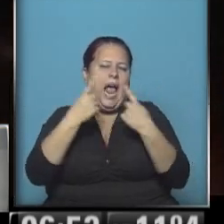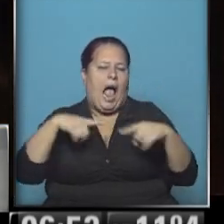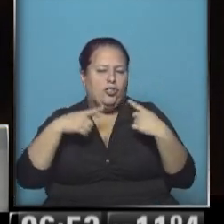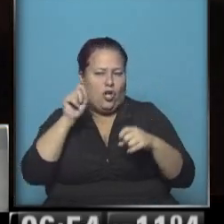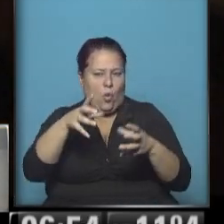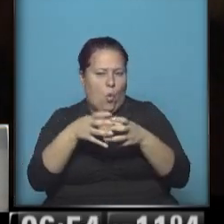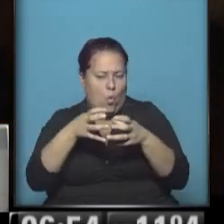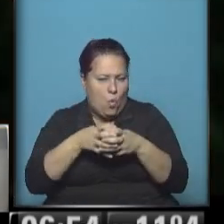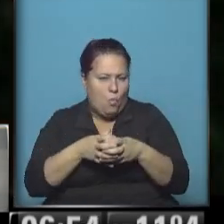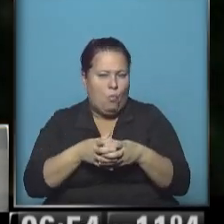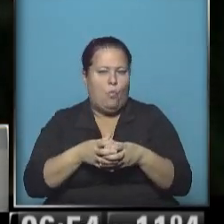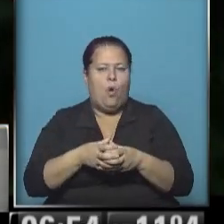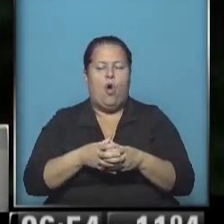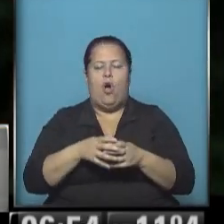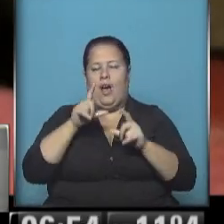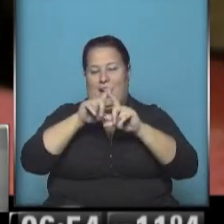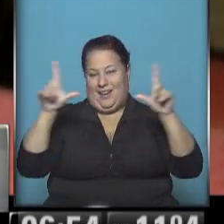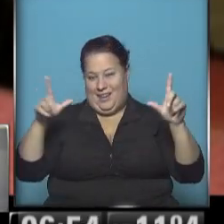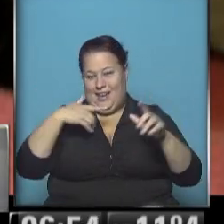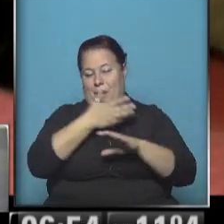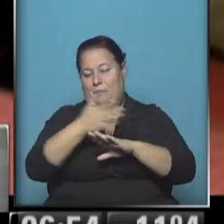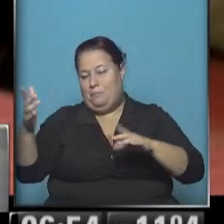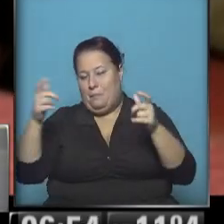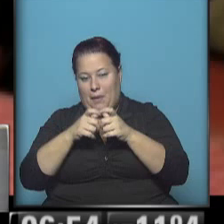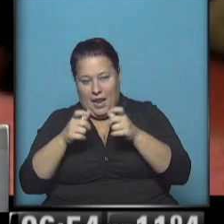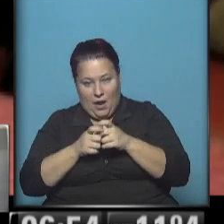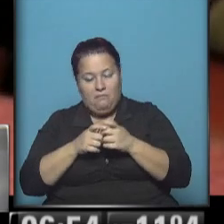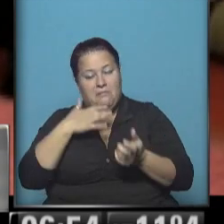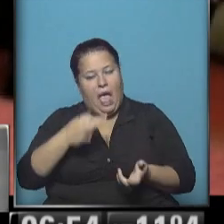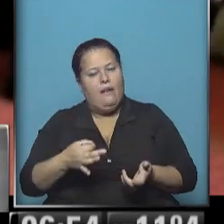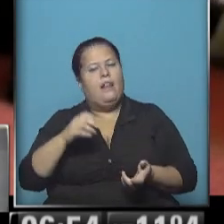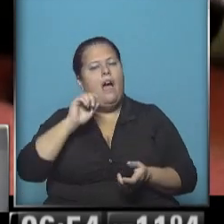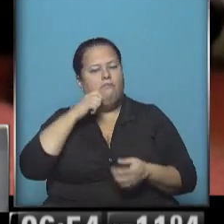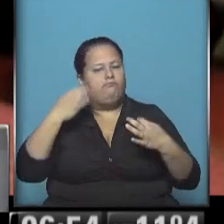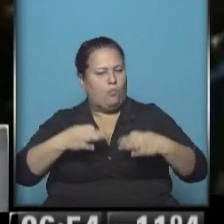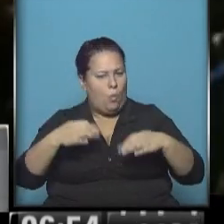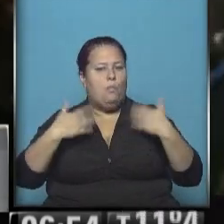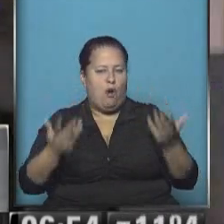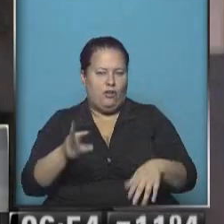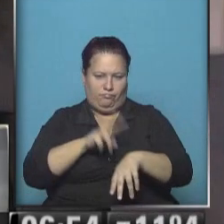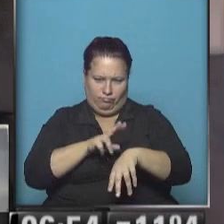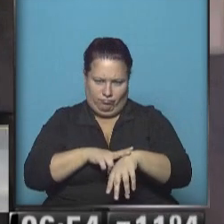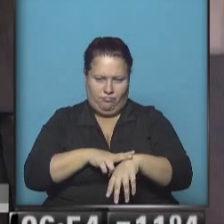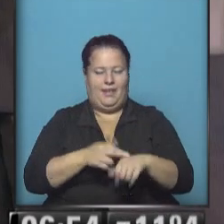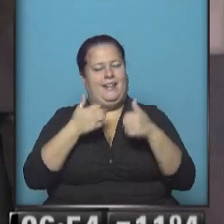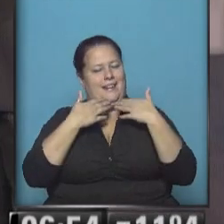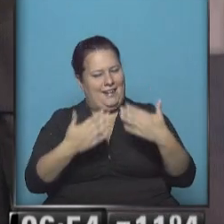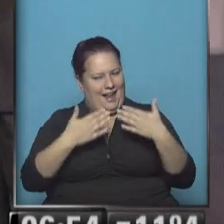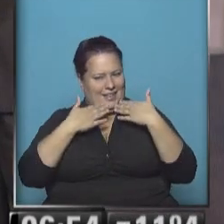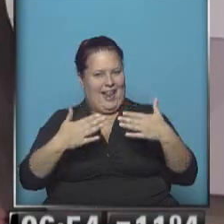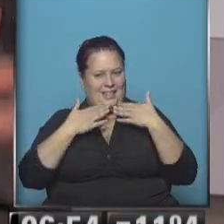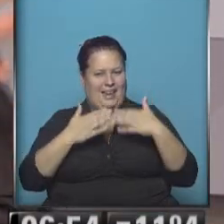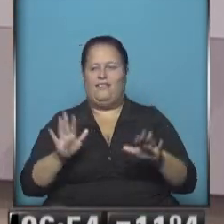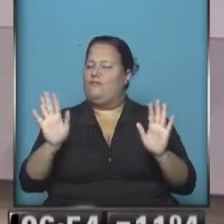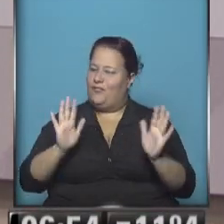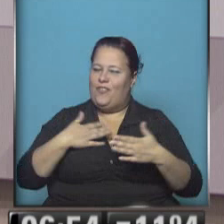interpreta la banda en la pantalla, digamos, durante la película. La verdad, la pasé muy, pero muy bien, y por eso te la recomiendo. Alejo, gracias, gracias,